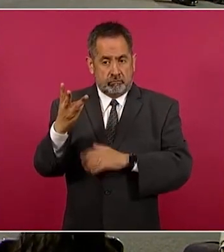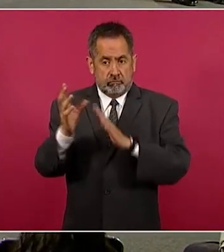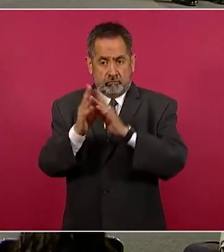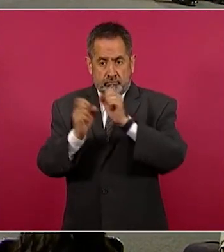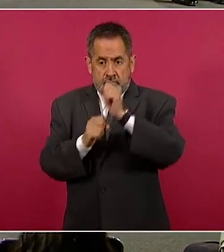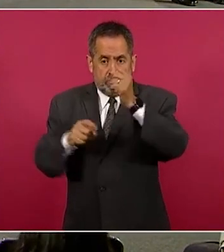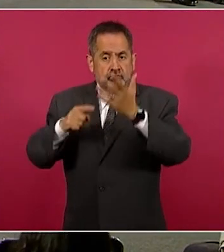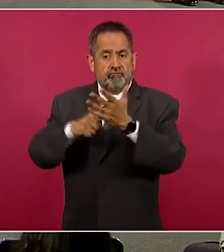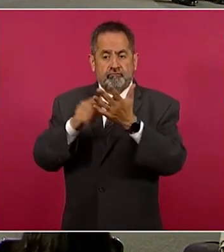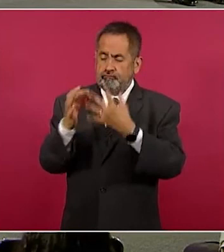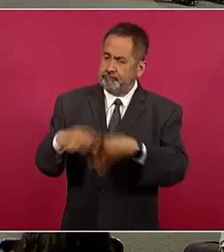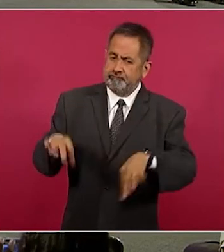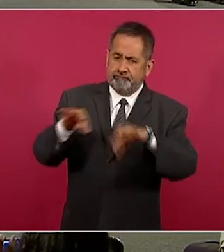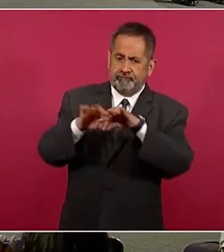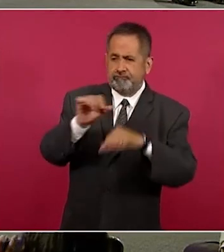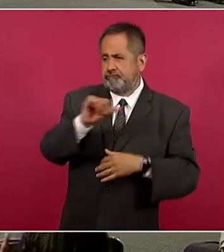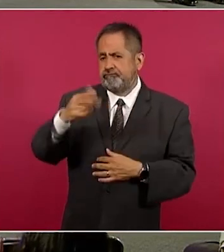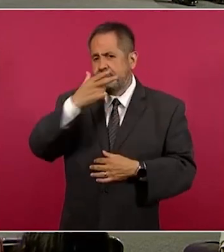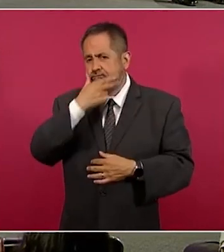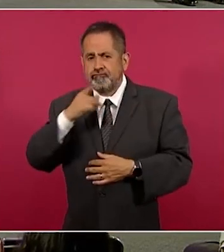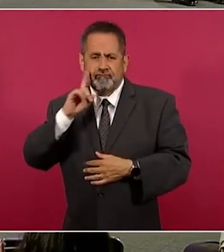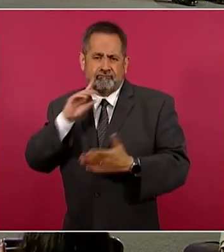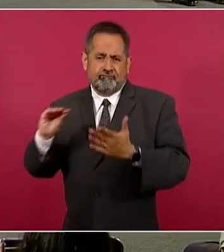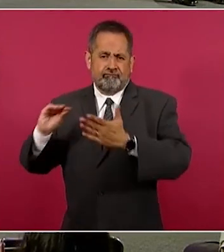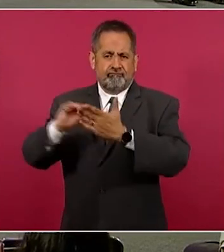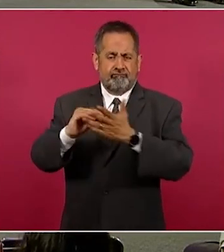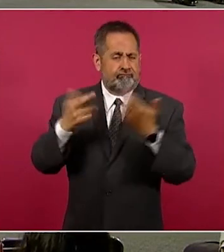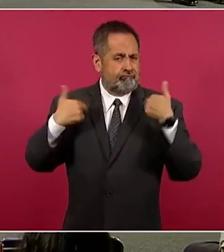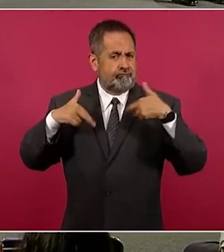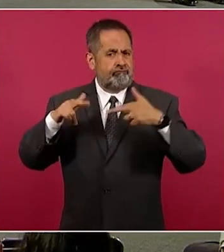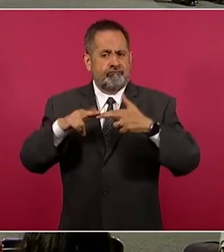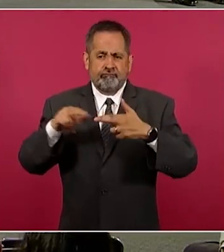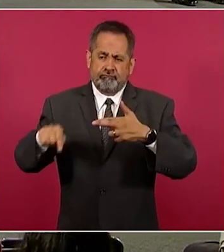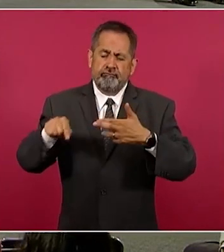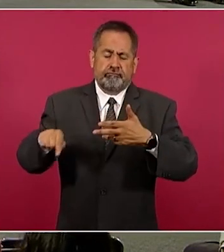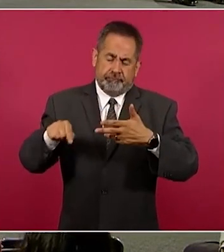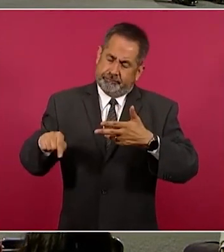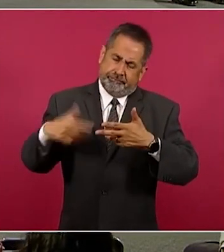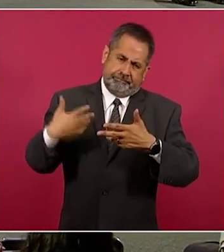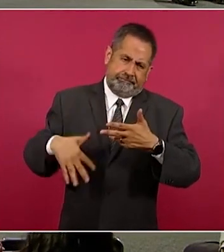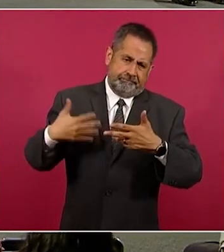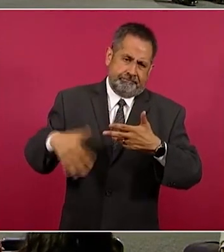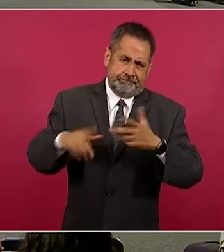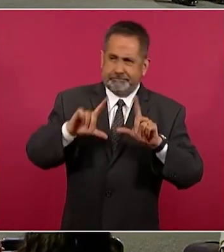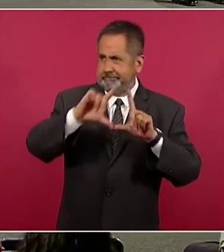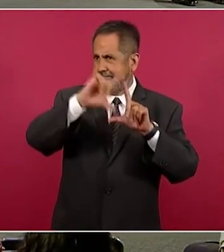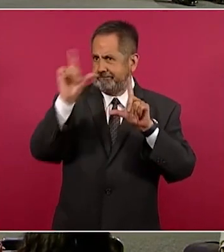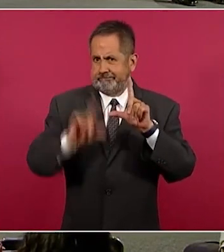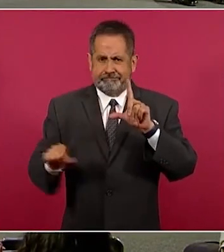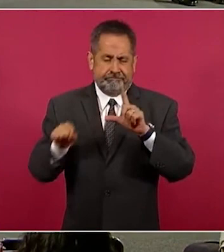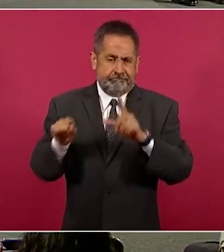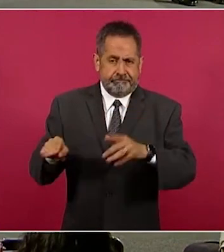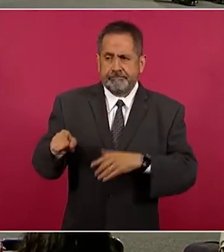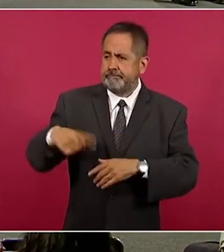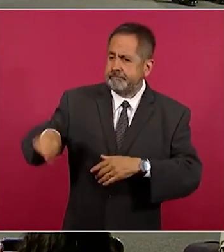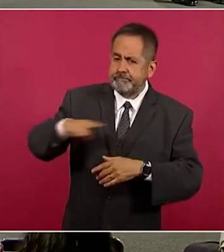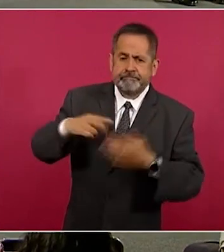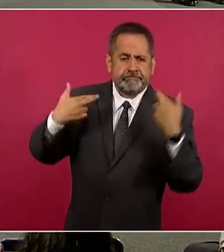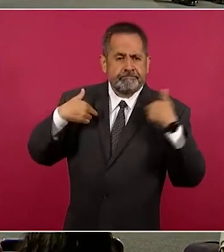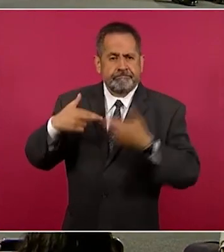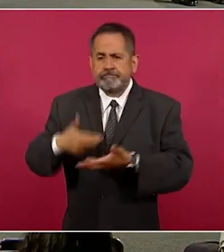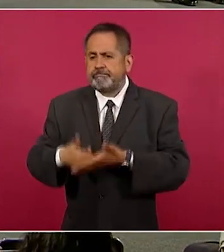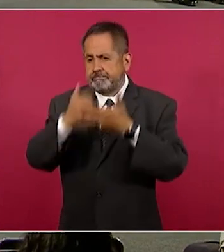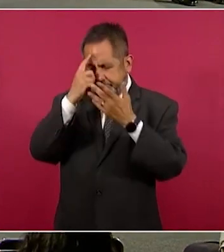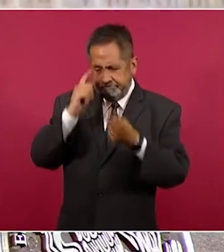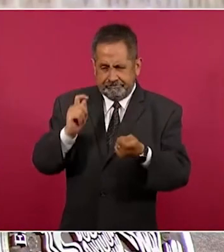pues las elecciones fueron a través de delegados. Sin embargo, bueno, pues se está tratando de democratizar al